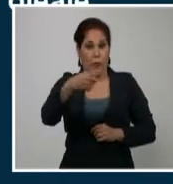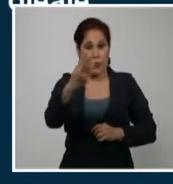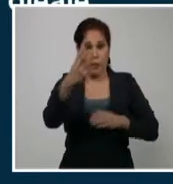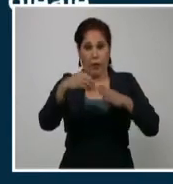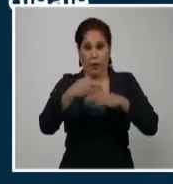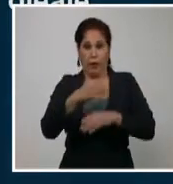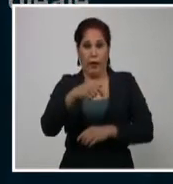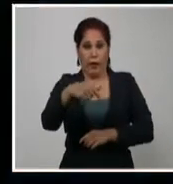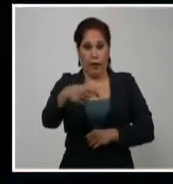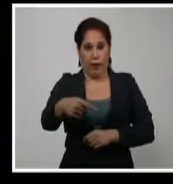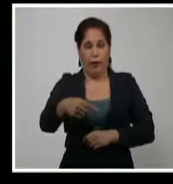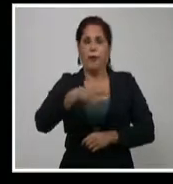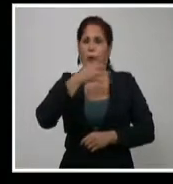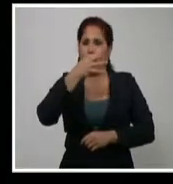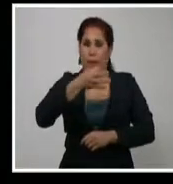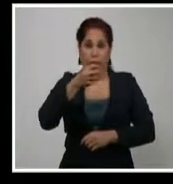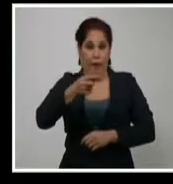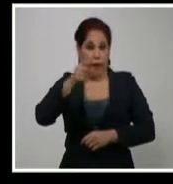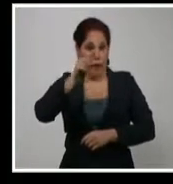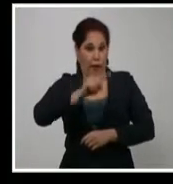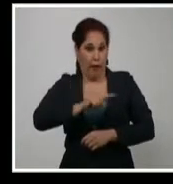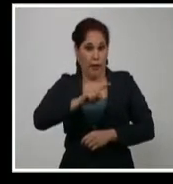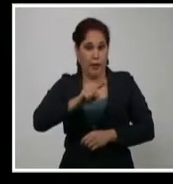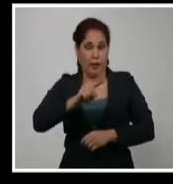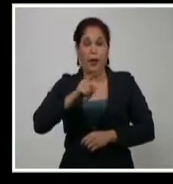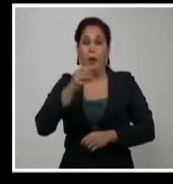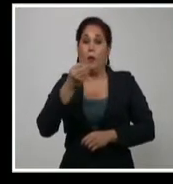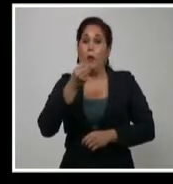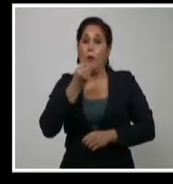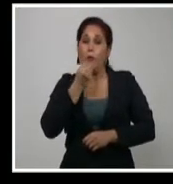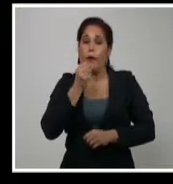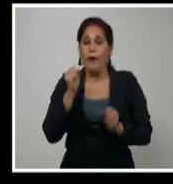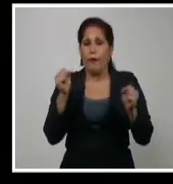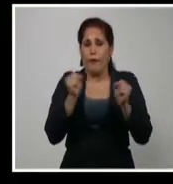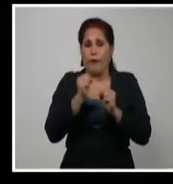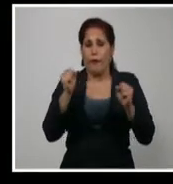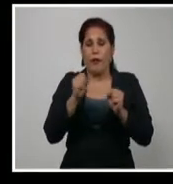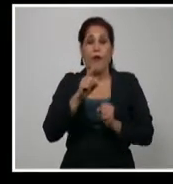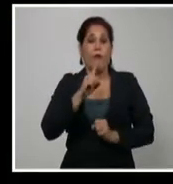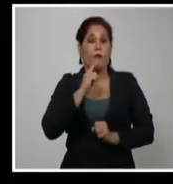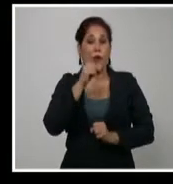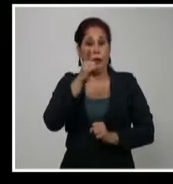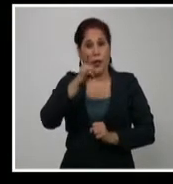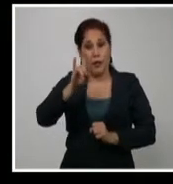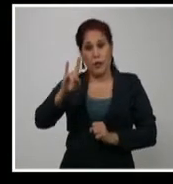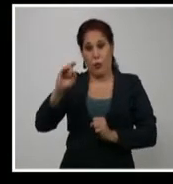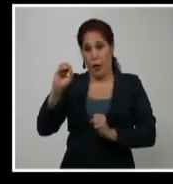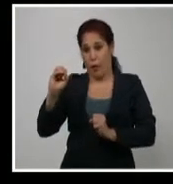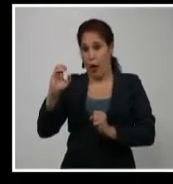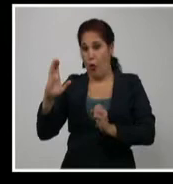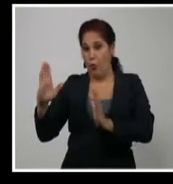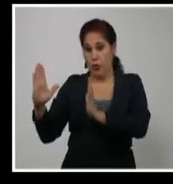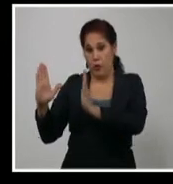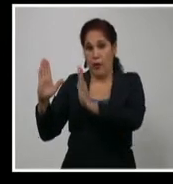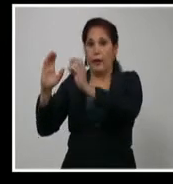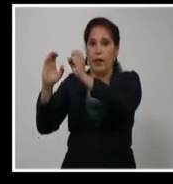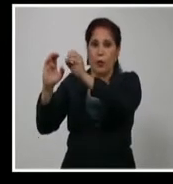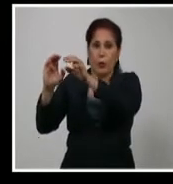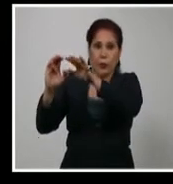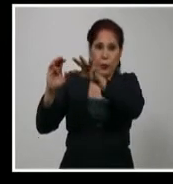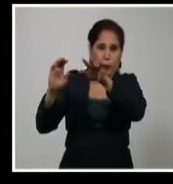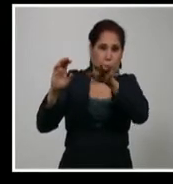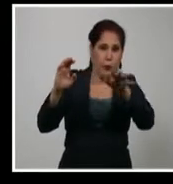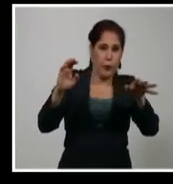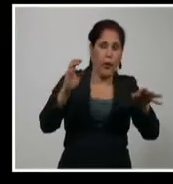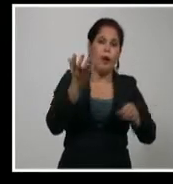días, como les comentaba ayer, el frente frío que debe llegar el viernes 19, la parte occidental, se irá trasladando hacia las regiones